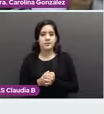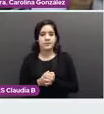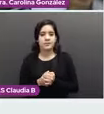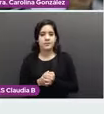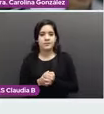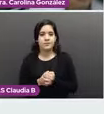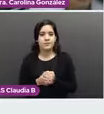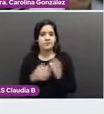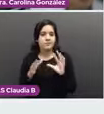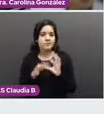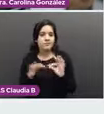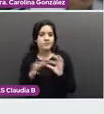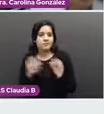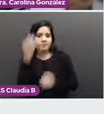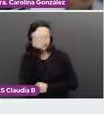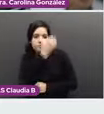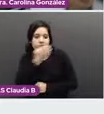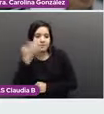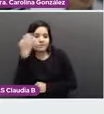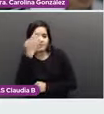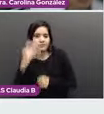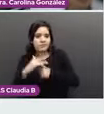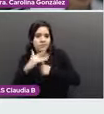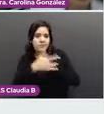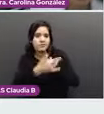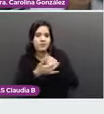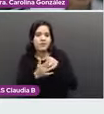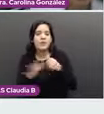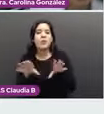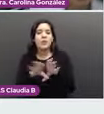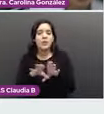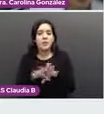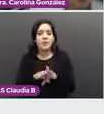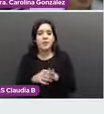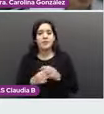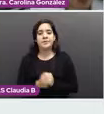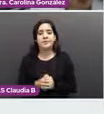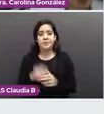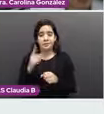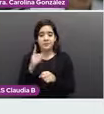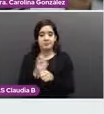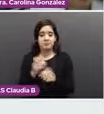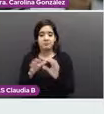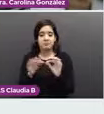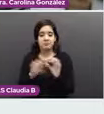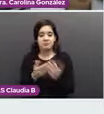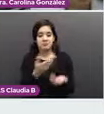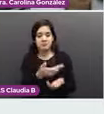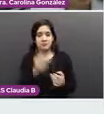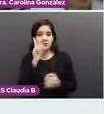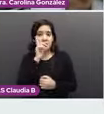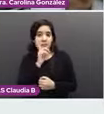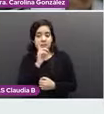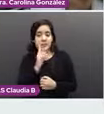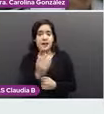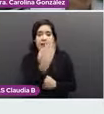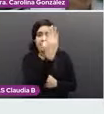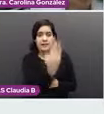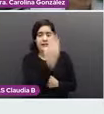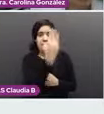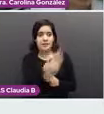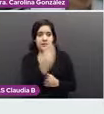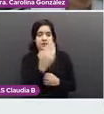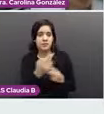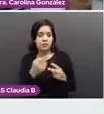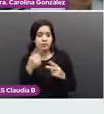La técnica. ¿Qué es lo que les vamos a decir a nuestros pacientes? Que se coloquen frente a un espejo. Hay que ver, observar, ver que no